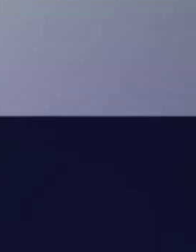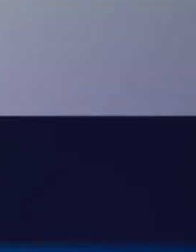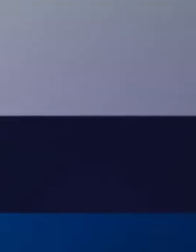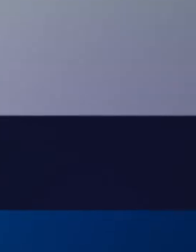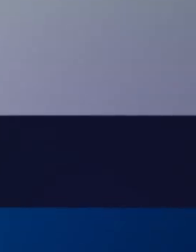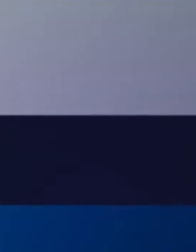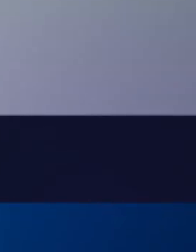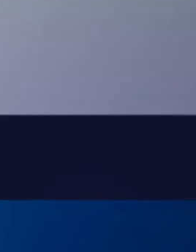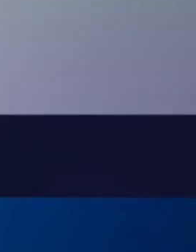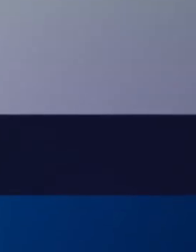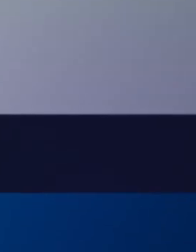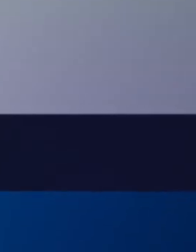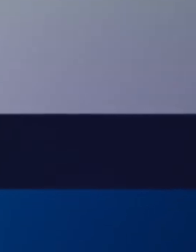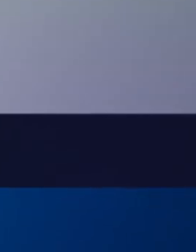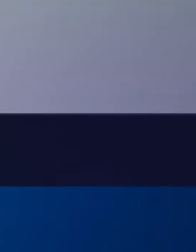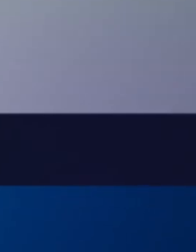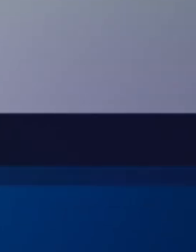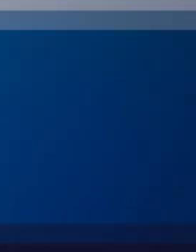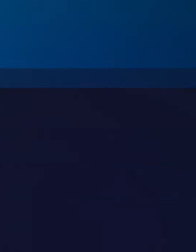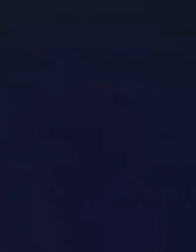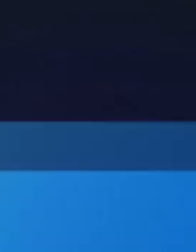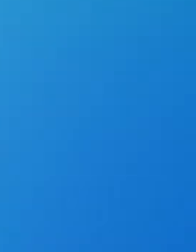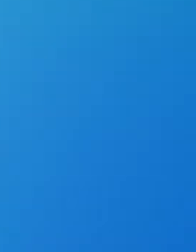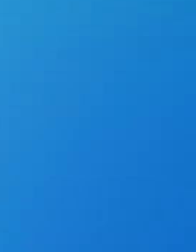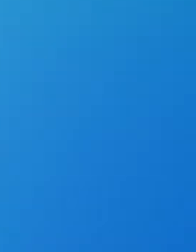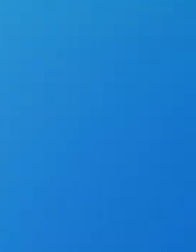Quiero ir a la escuela y me abuelo. P noticing la clágen. sabe bien. No, No, No, Continuar. a te